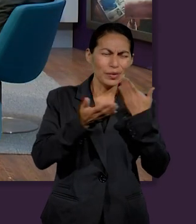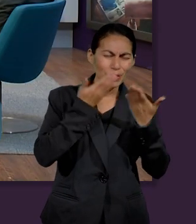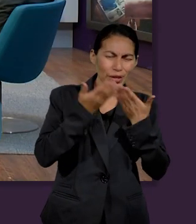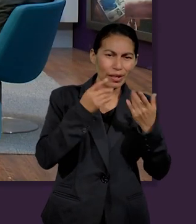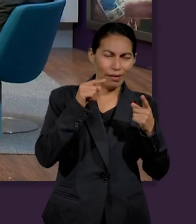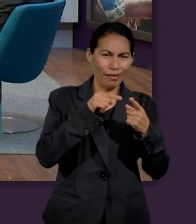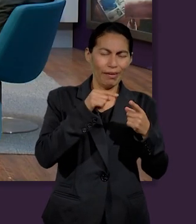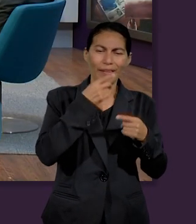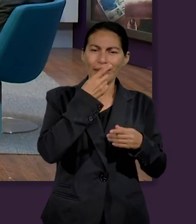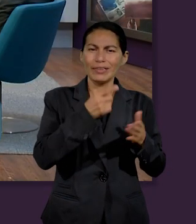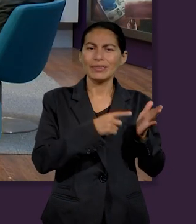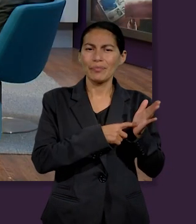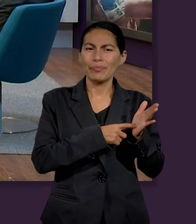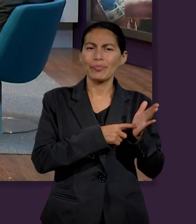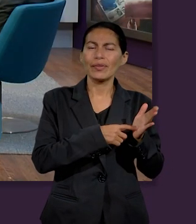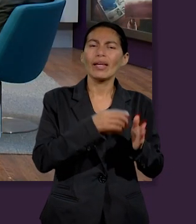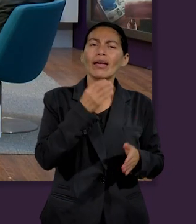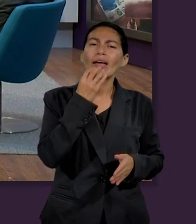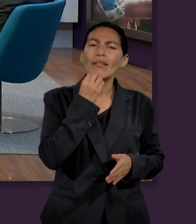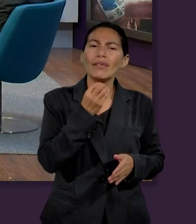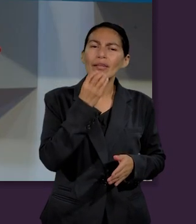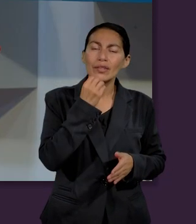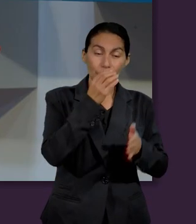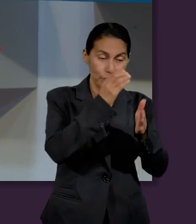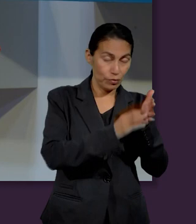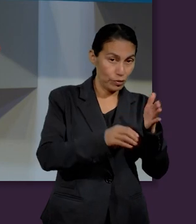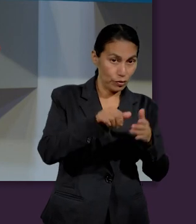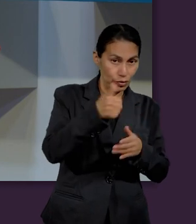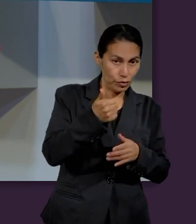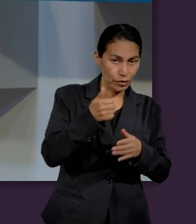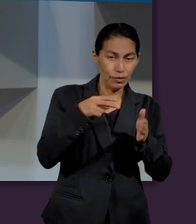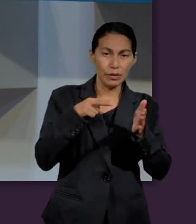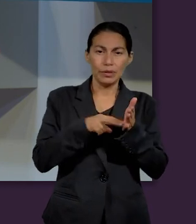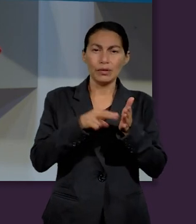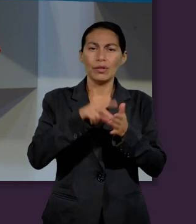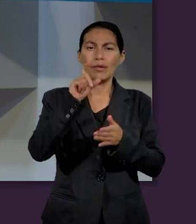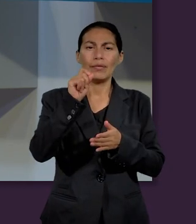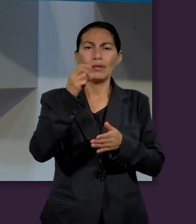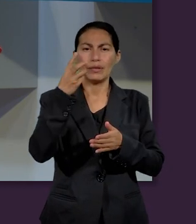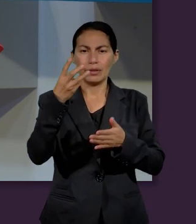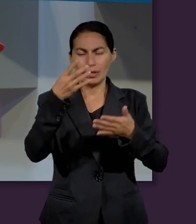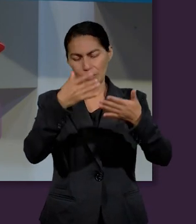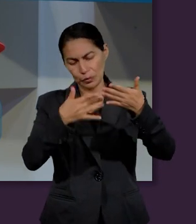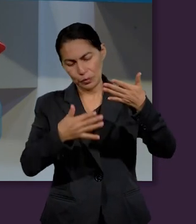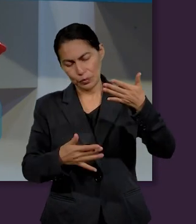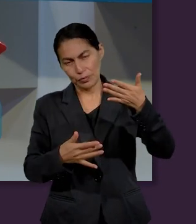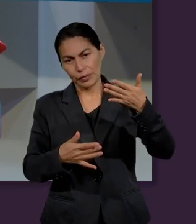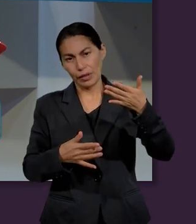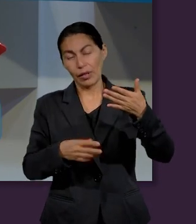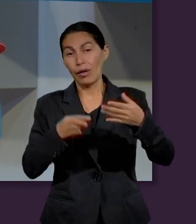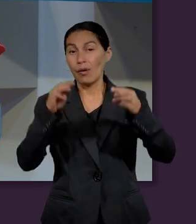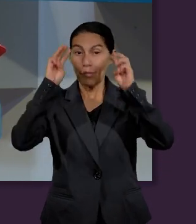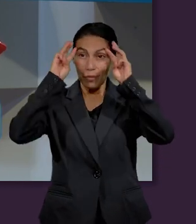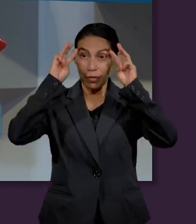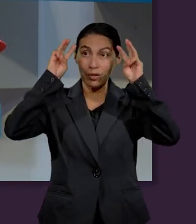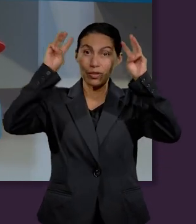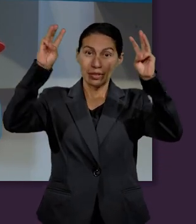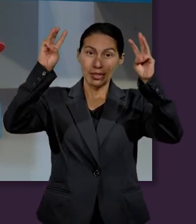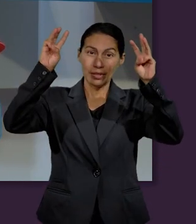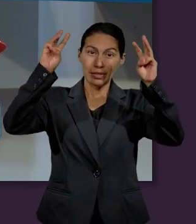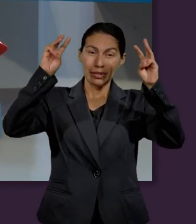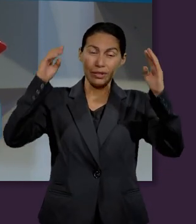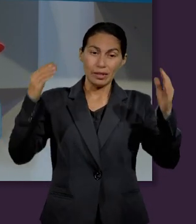jueves dice en Hebreos capítulo 11 el versículo 23 en adelante por la fe Moisés